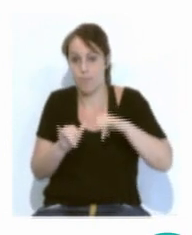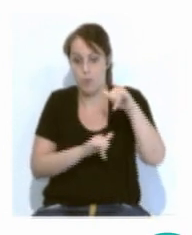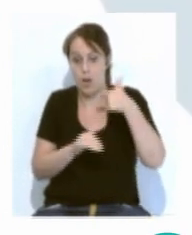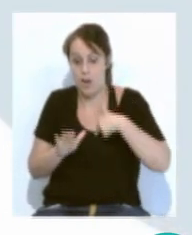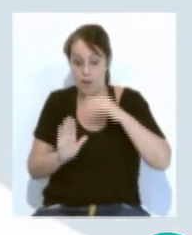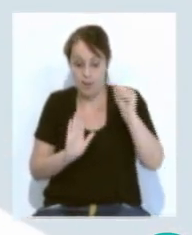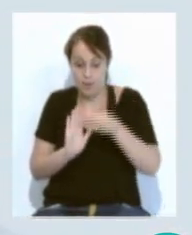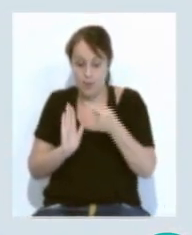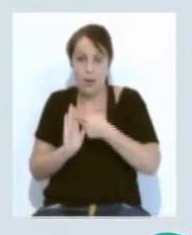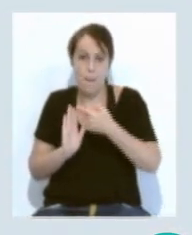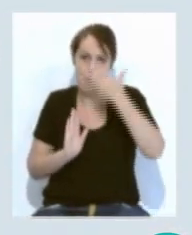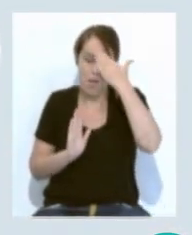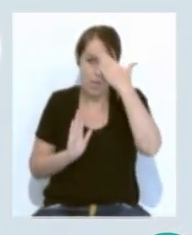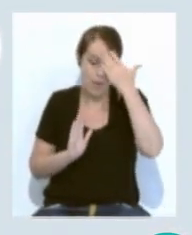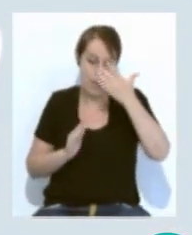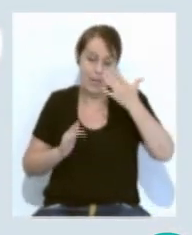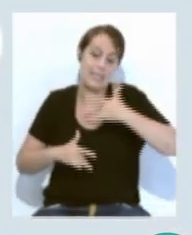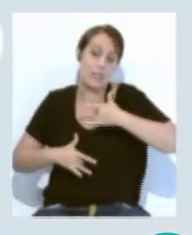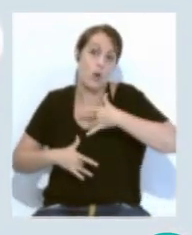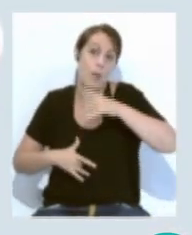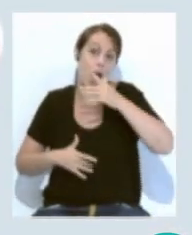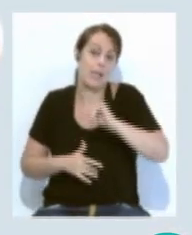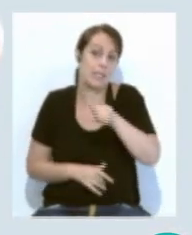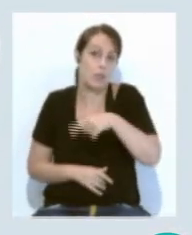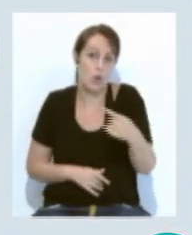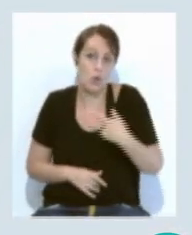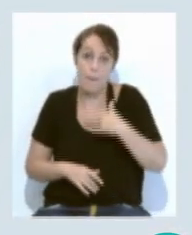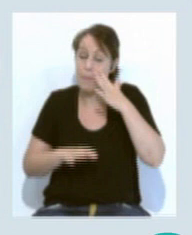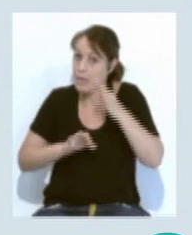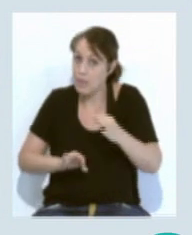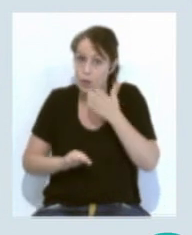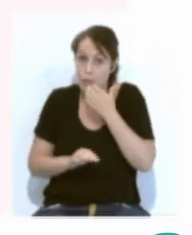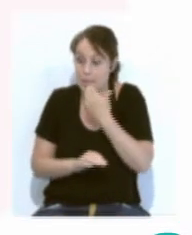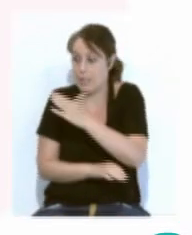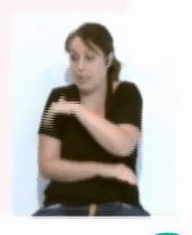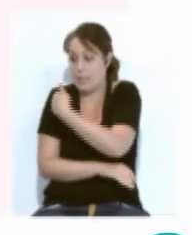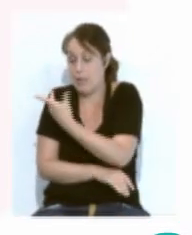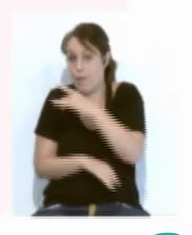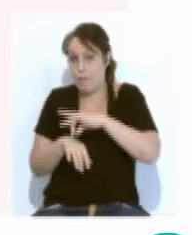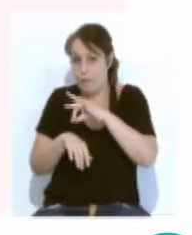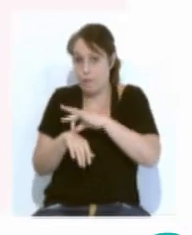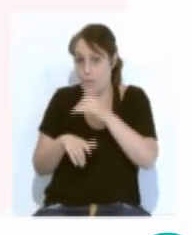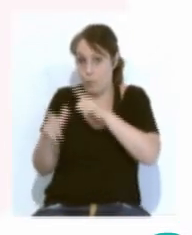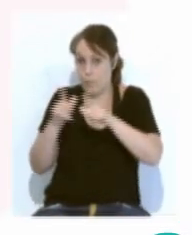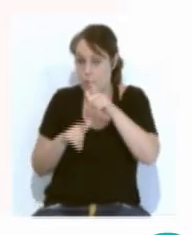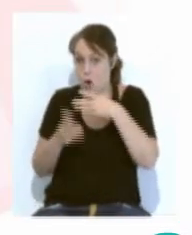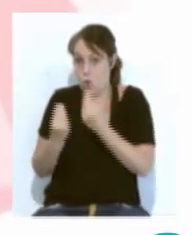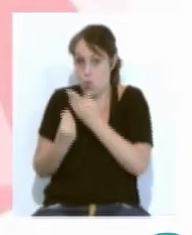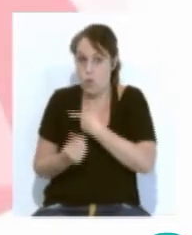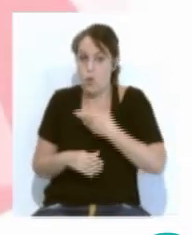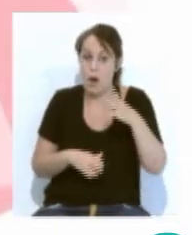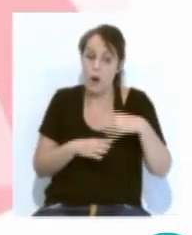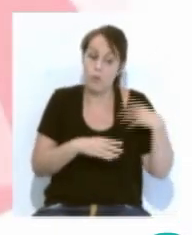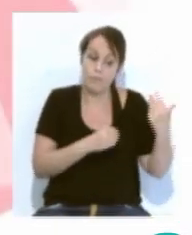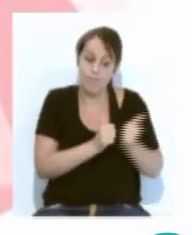recogen los principales indicios de COVID y los riesgos de viajar junto a algún enfermo. Los acompañantes no podrán acceder